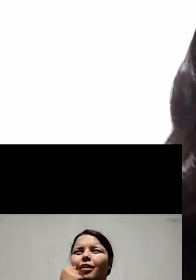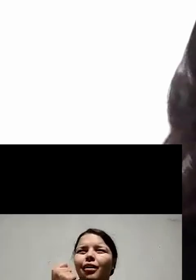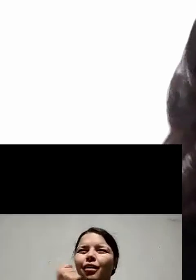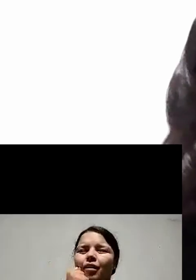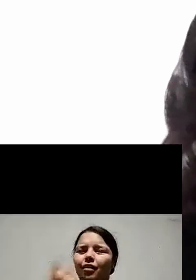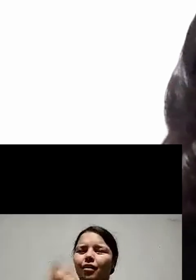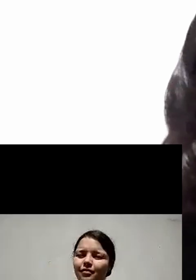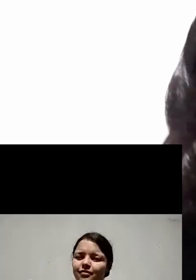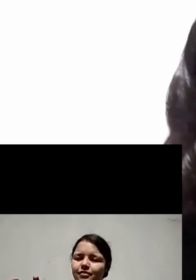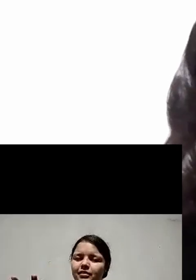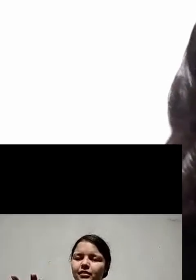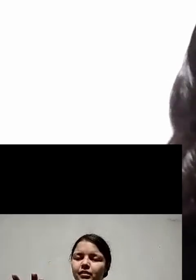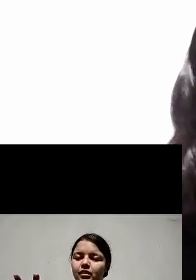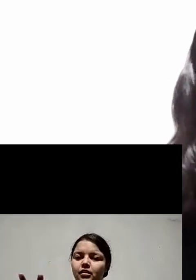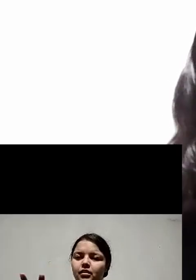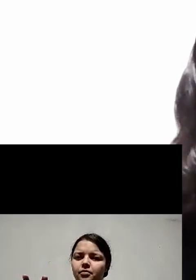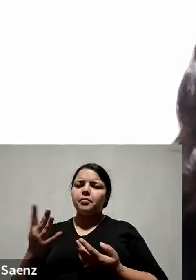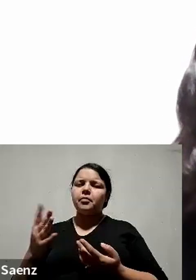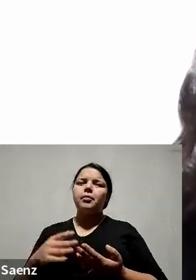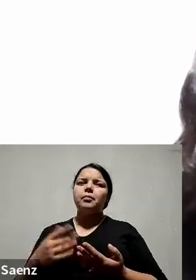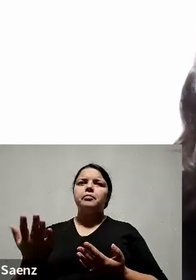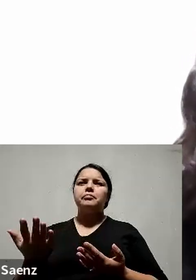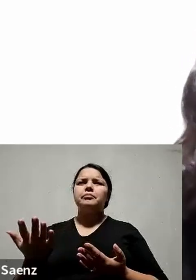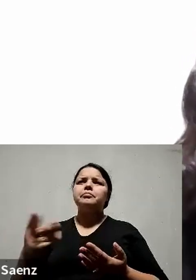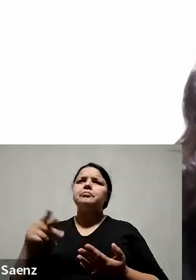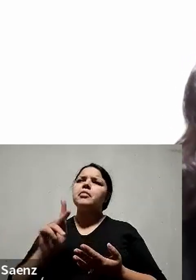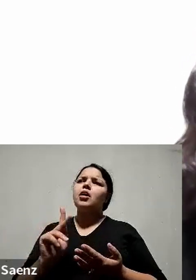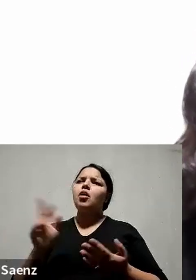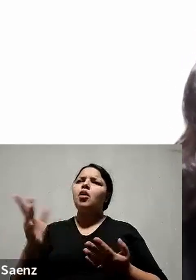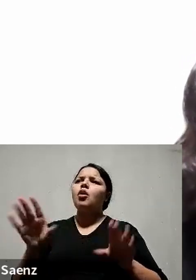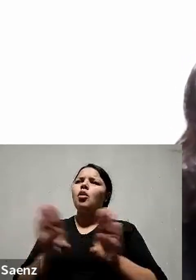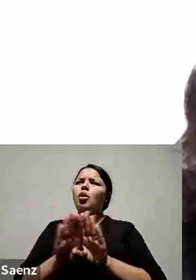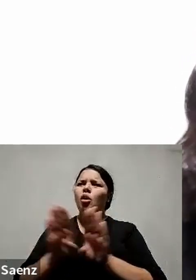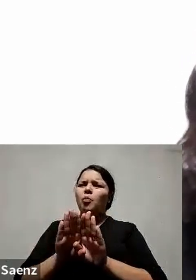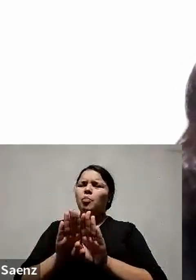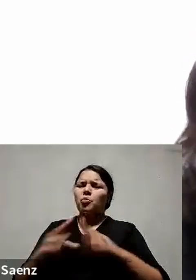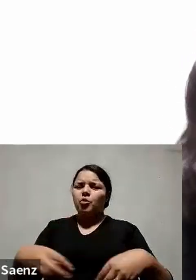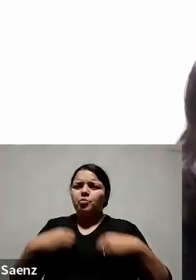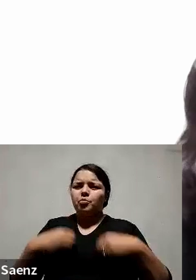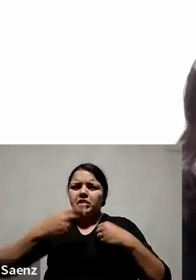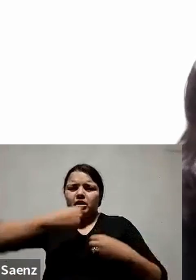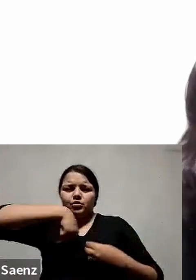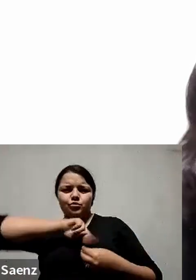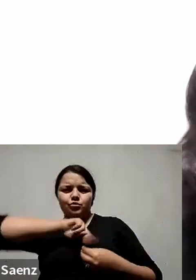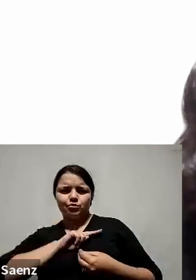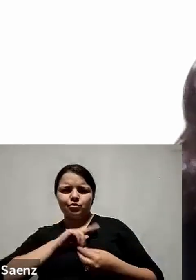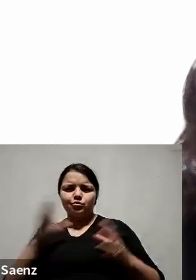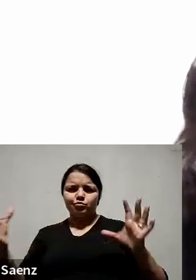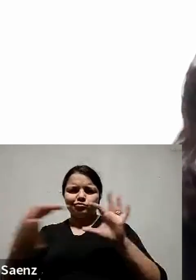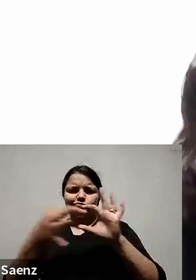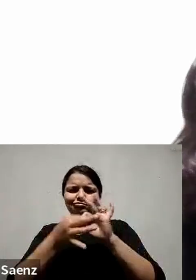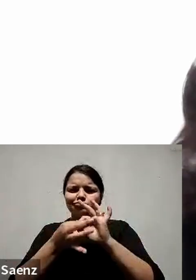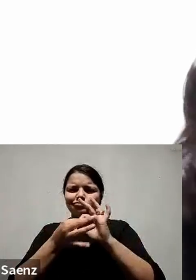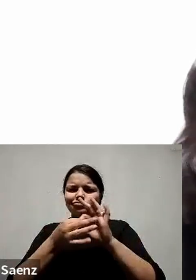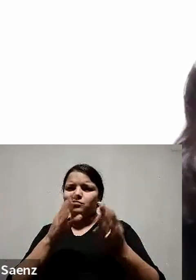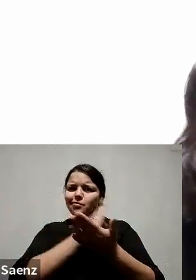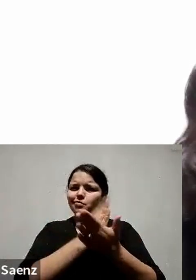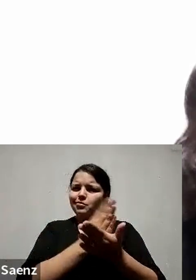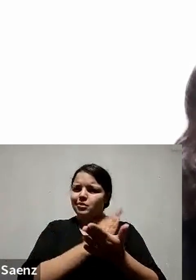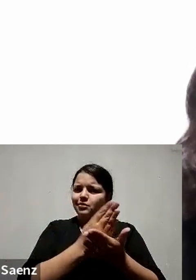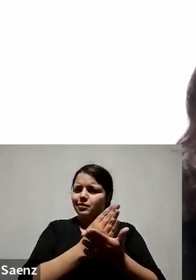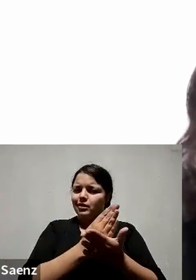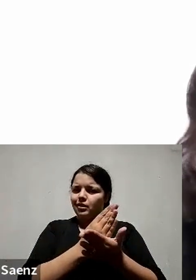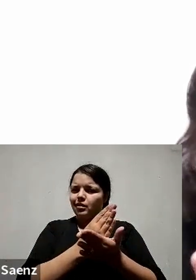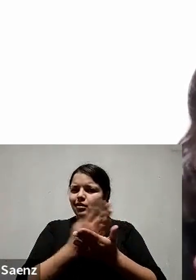nos presentan las tentaciones en nuestra vida y la vamos a ver en específico en tres contextos, sobre todo por cuestiones de tiempo y